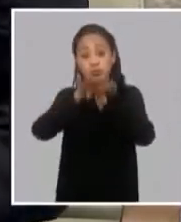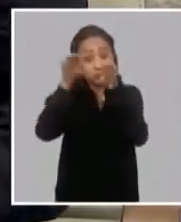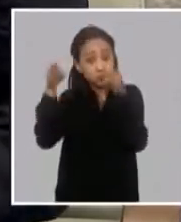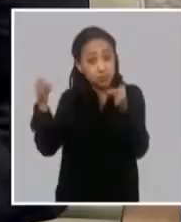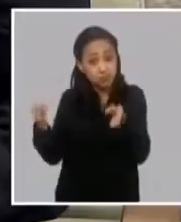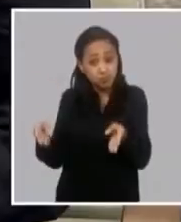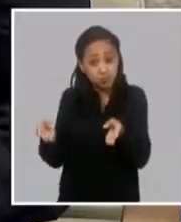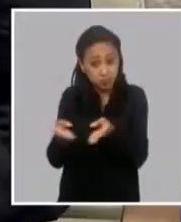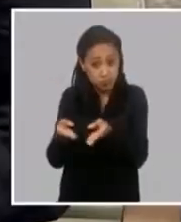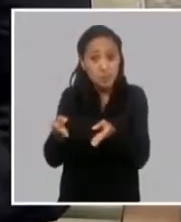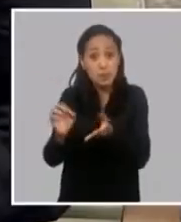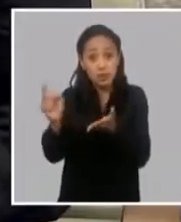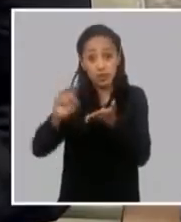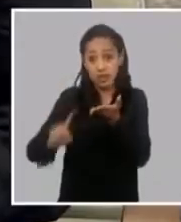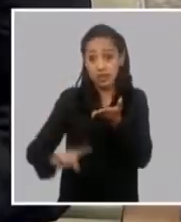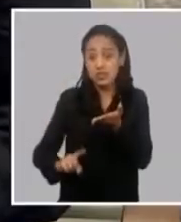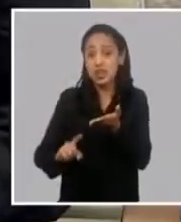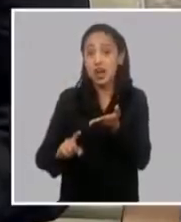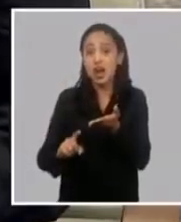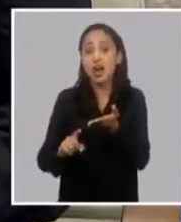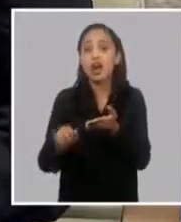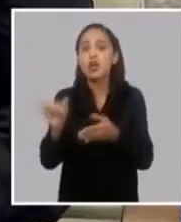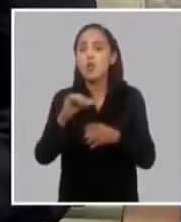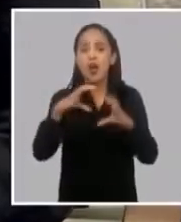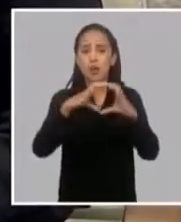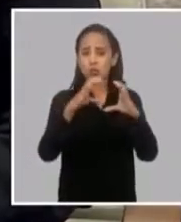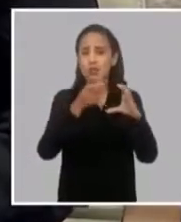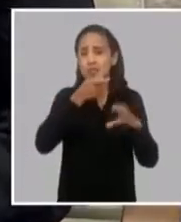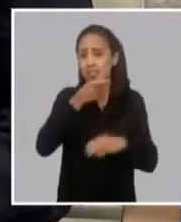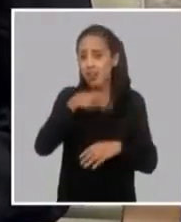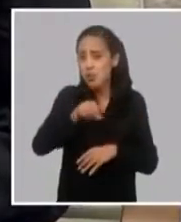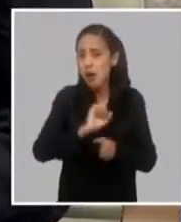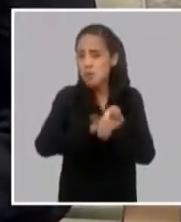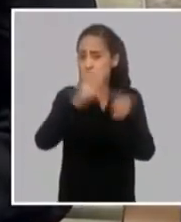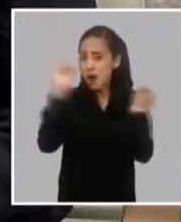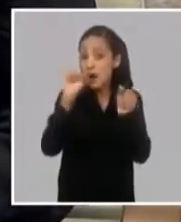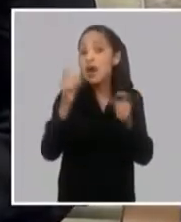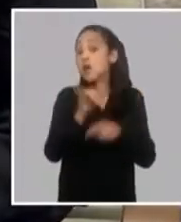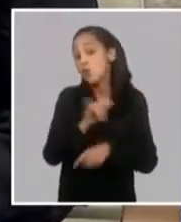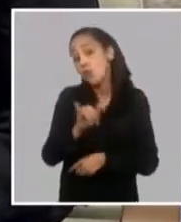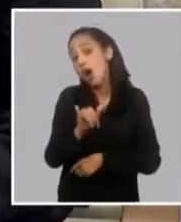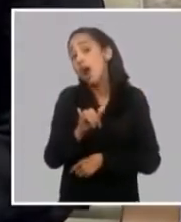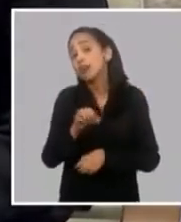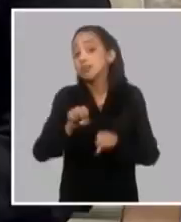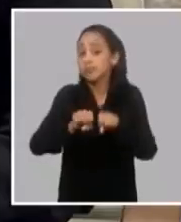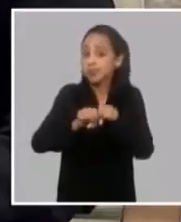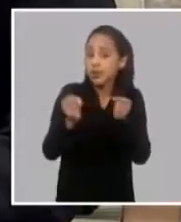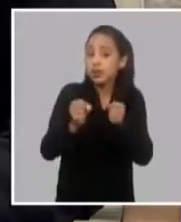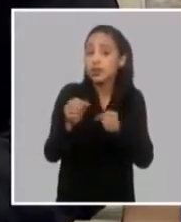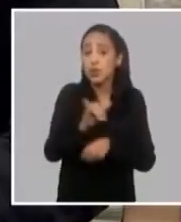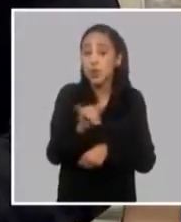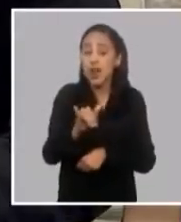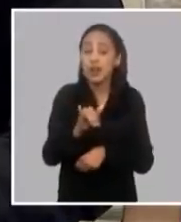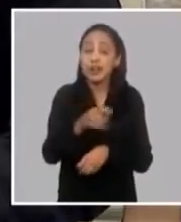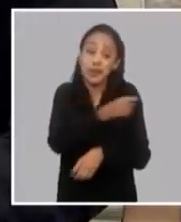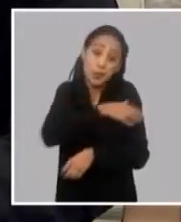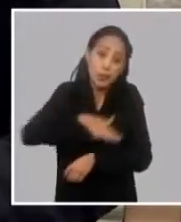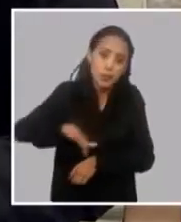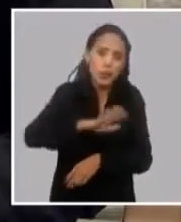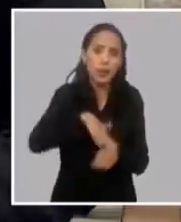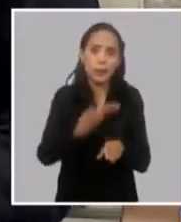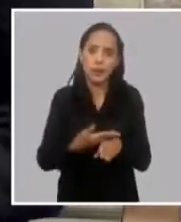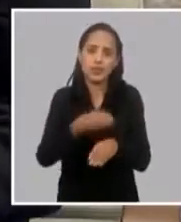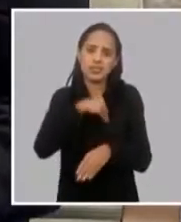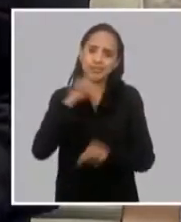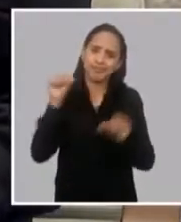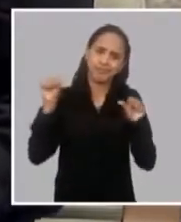incluso los transformadores que a veces fallan, se rompen y eso entonces trae más de injusto porque se han